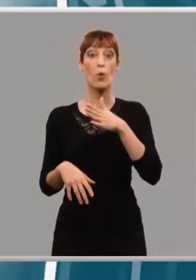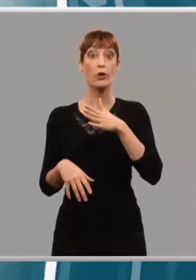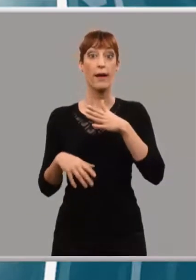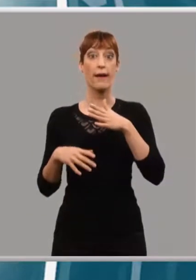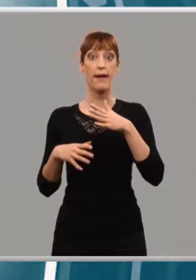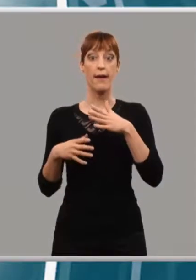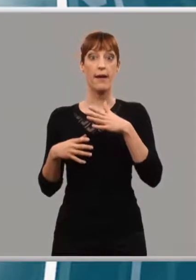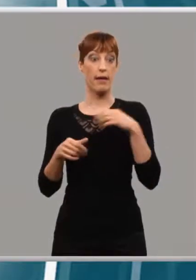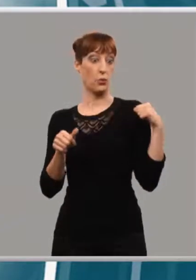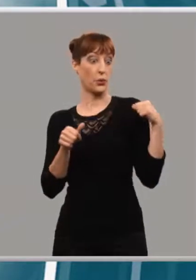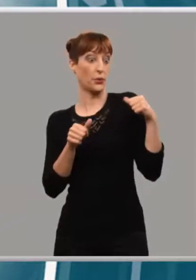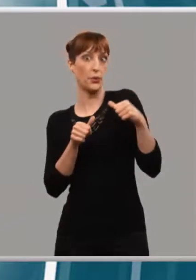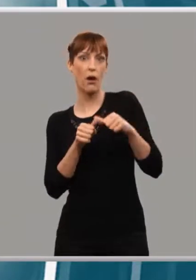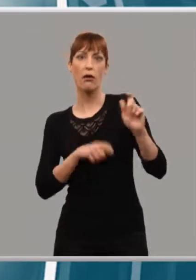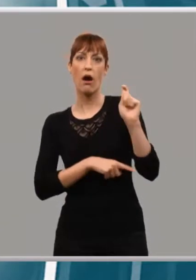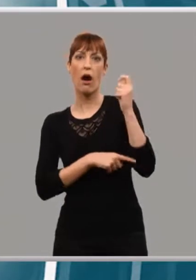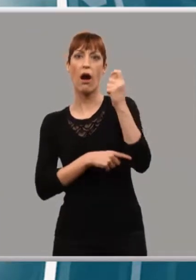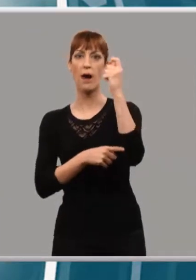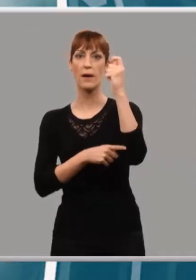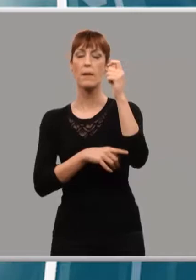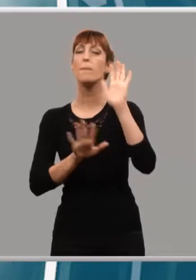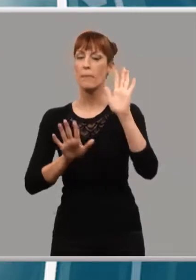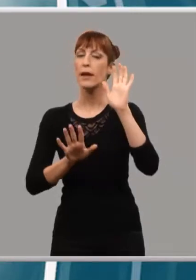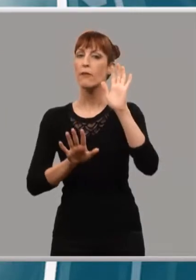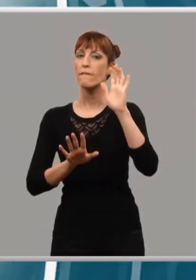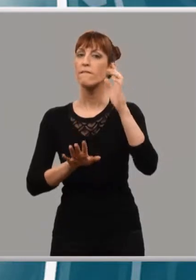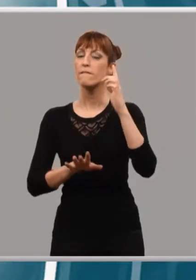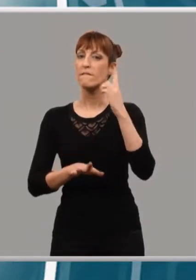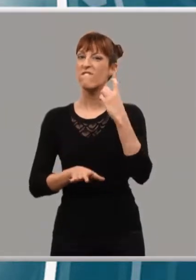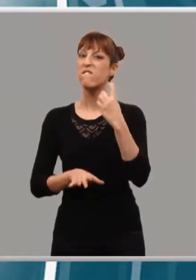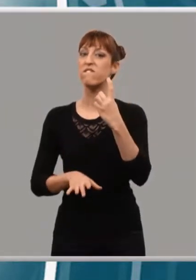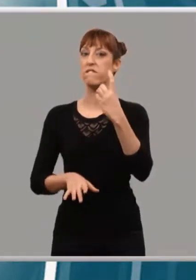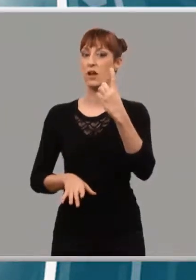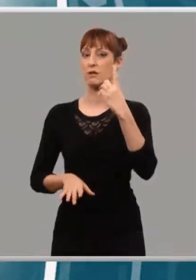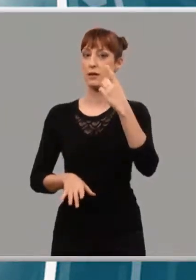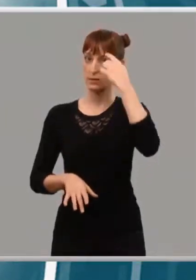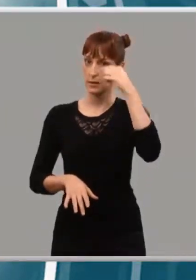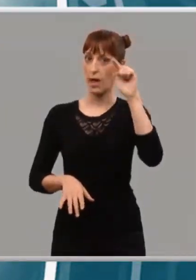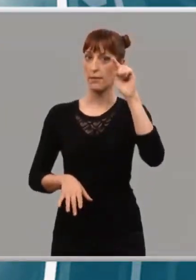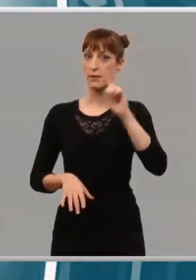mucho en las últimas décadas, pero son conscientes de que aún también queda mucho por alcanzar.